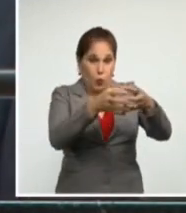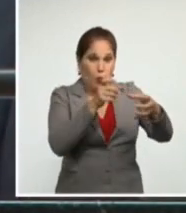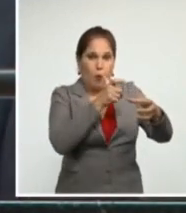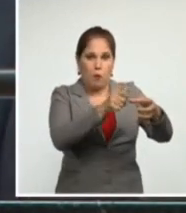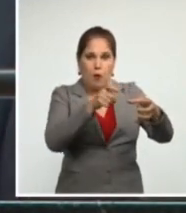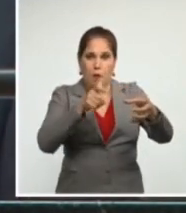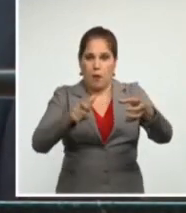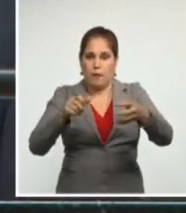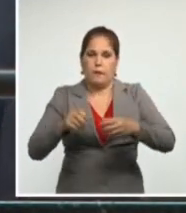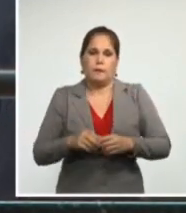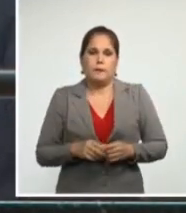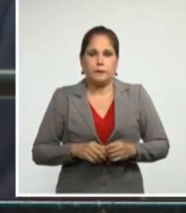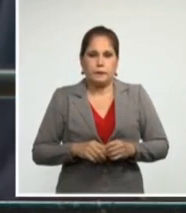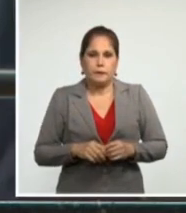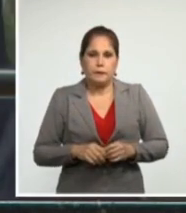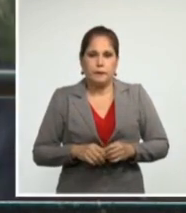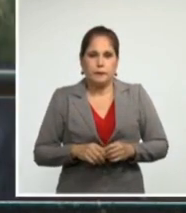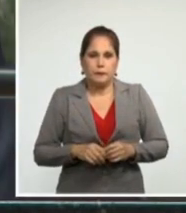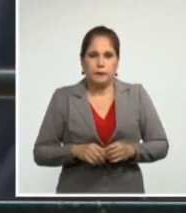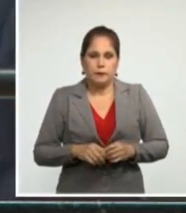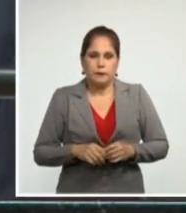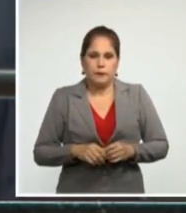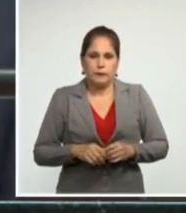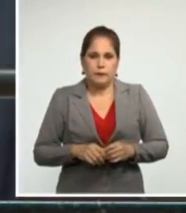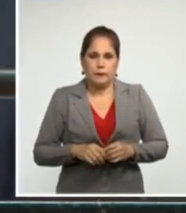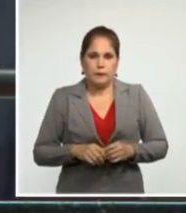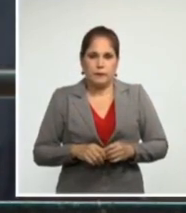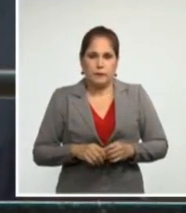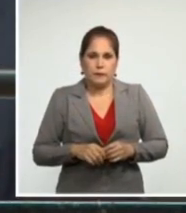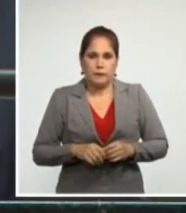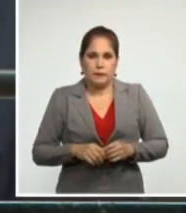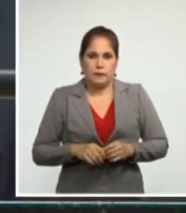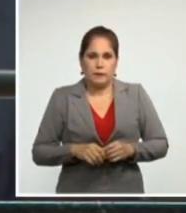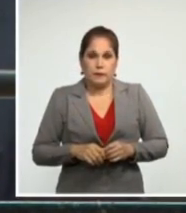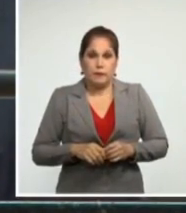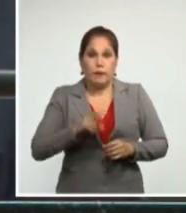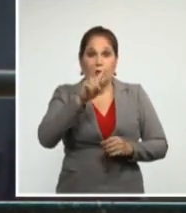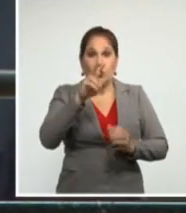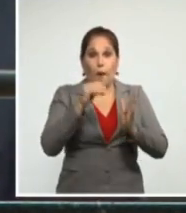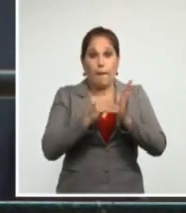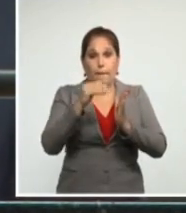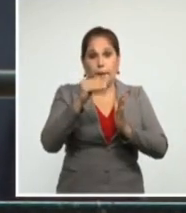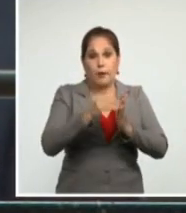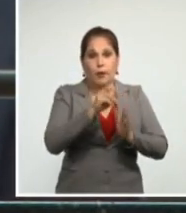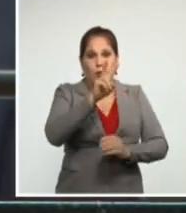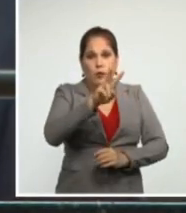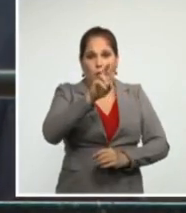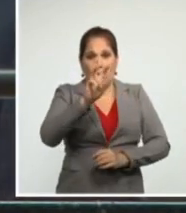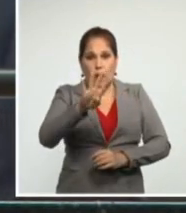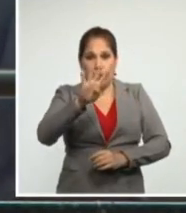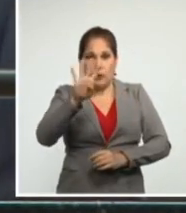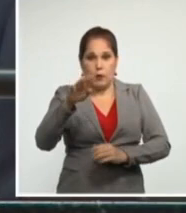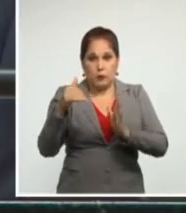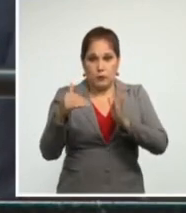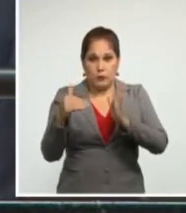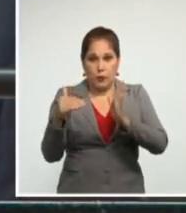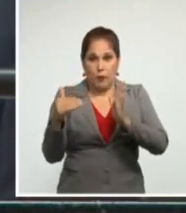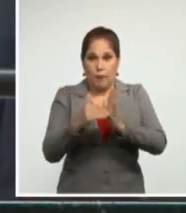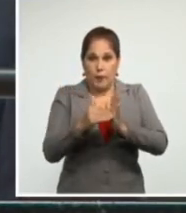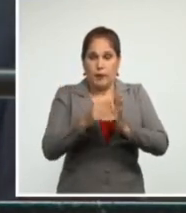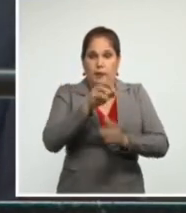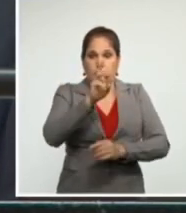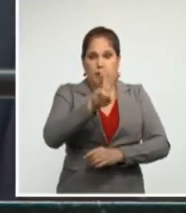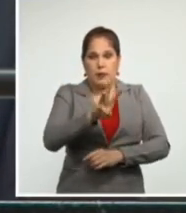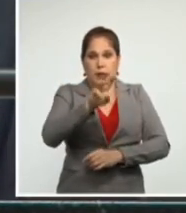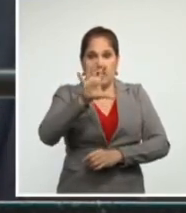intervenciones sanitarias a 2.244.350